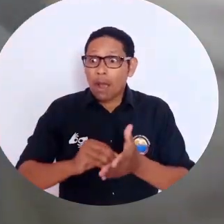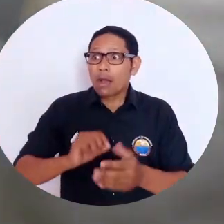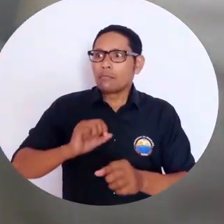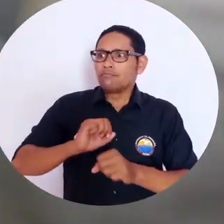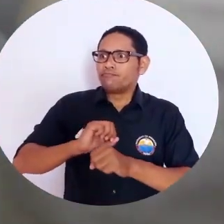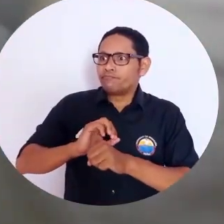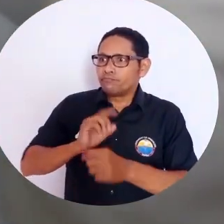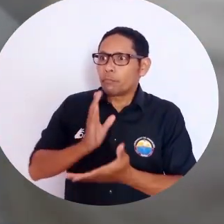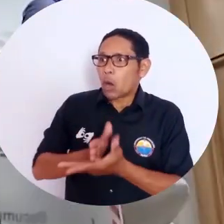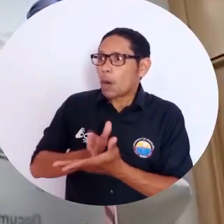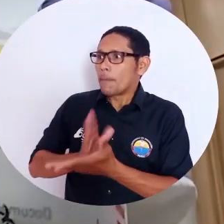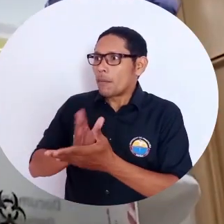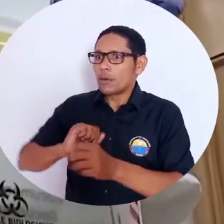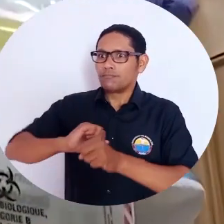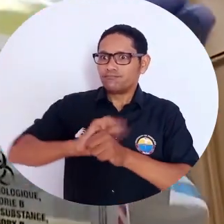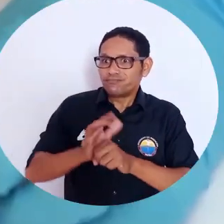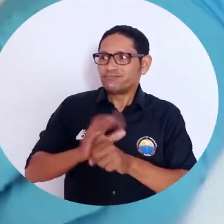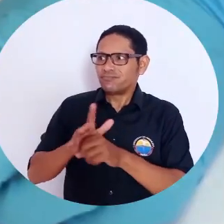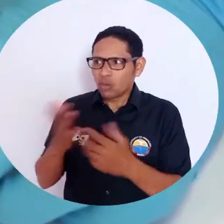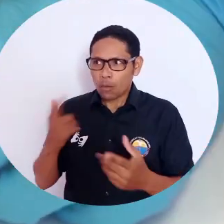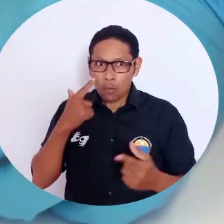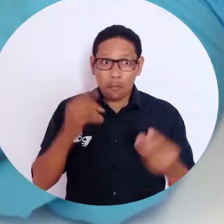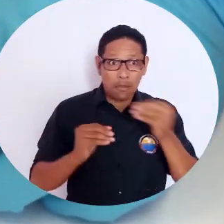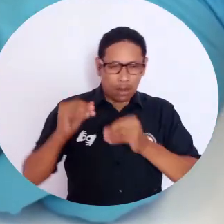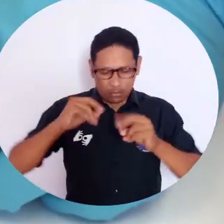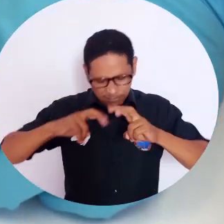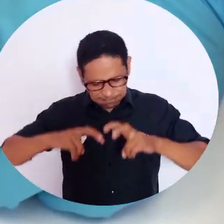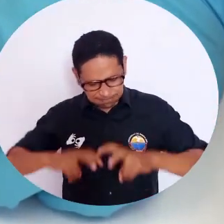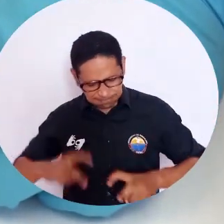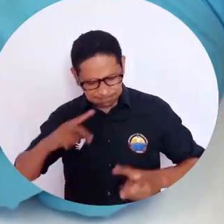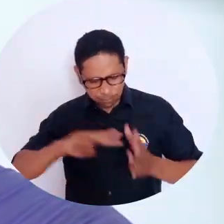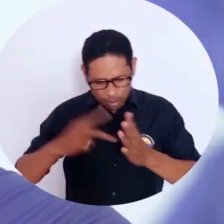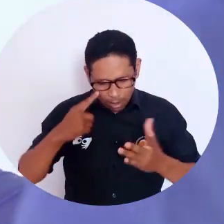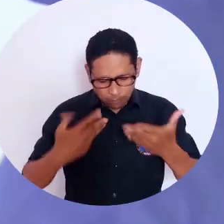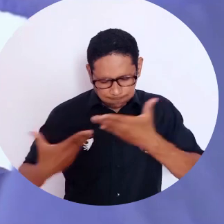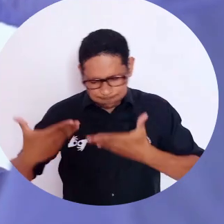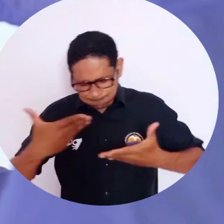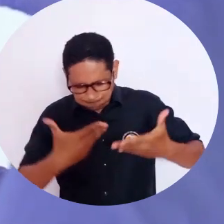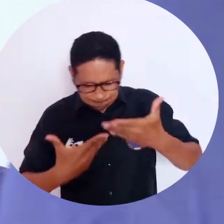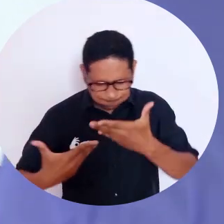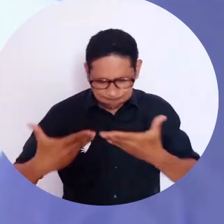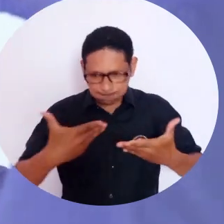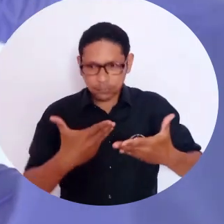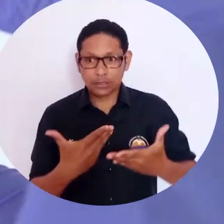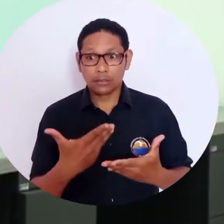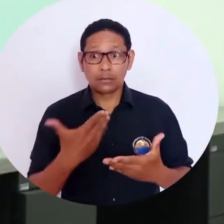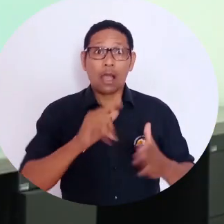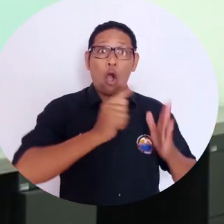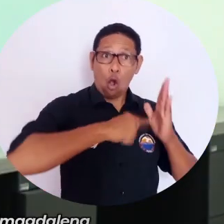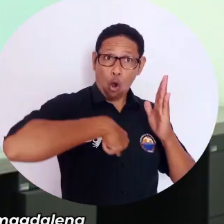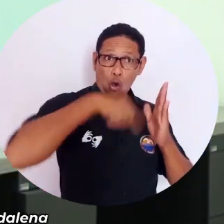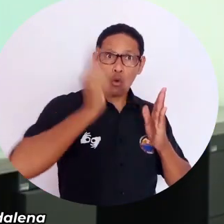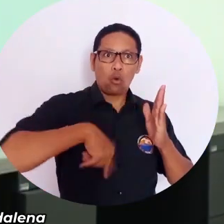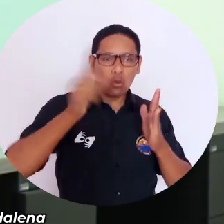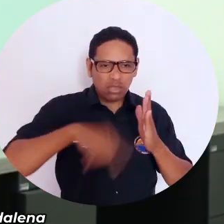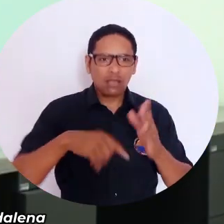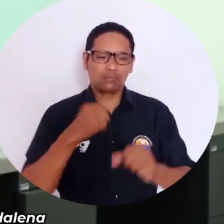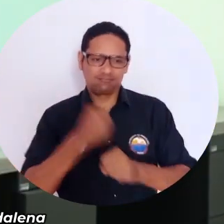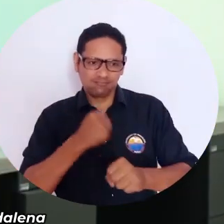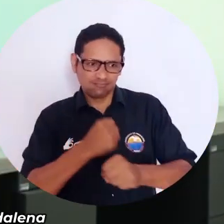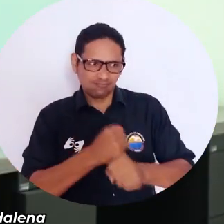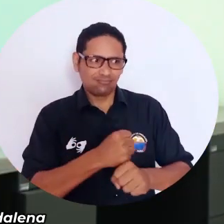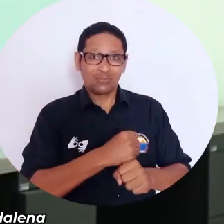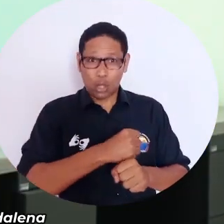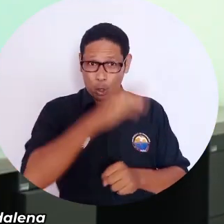diagnósticos. De esta manera, sigue ratificando su capacidad investigativa y técnica para afrontar la crisis sanitaria. Este es un contrato que se viene